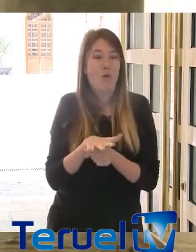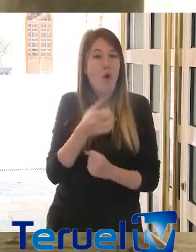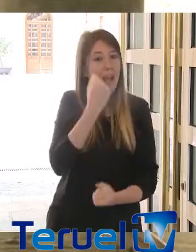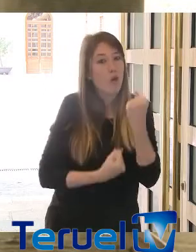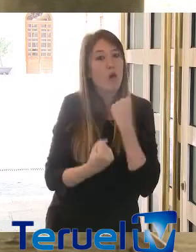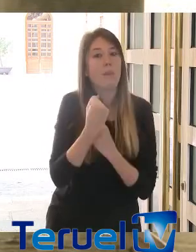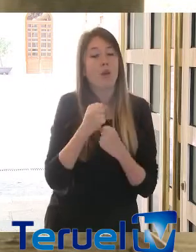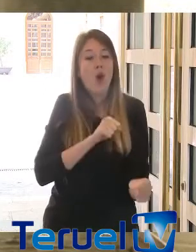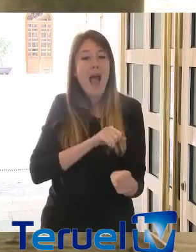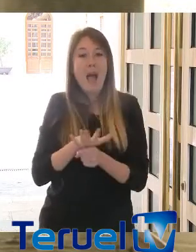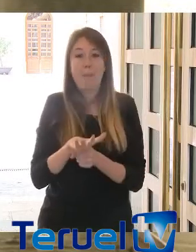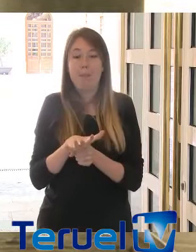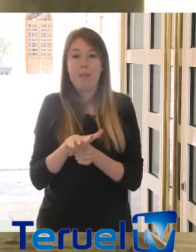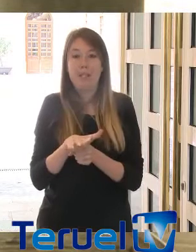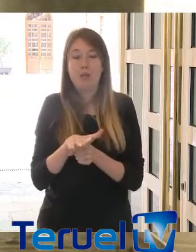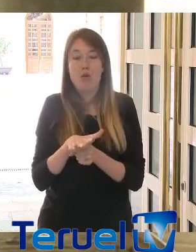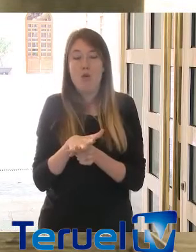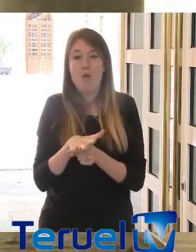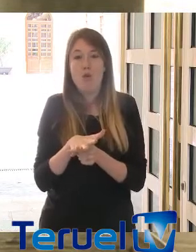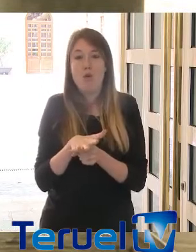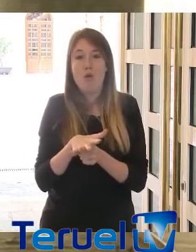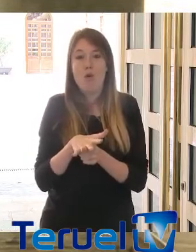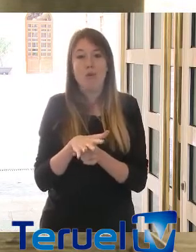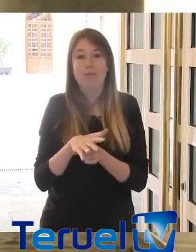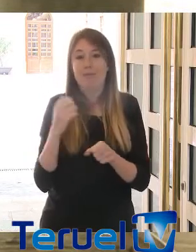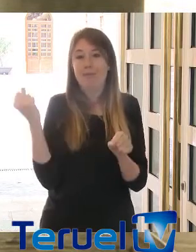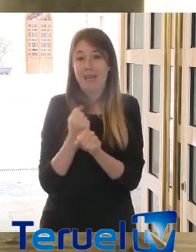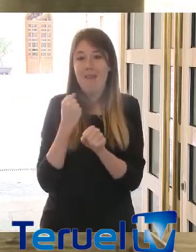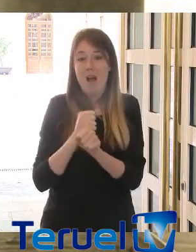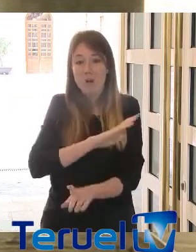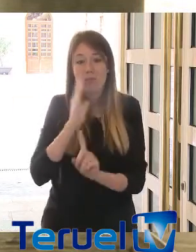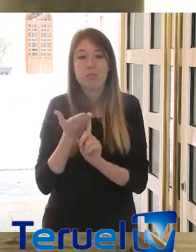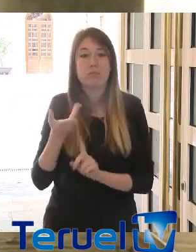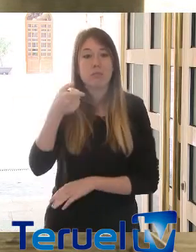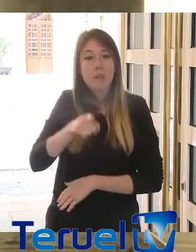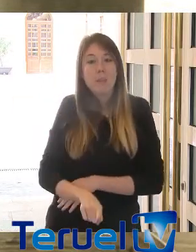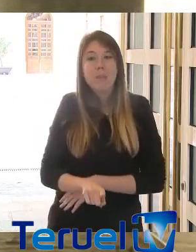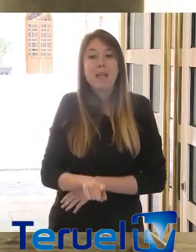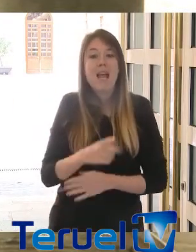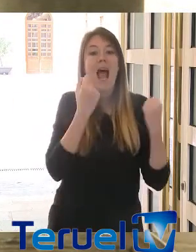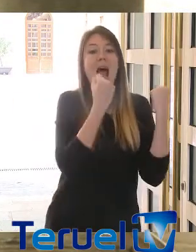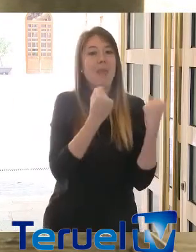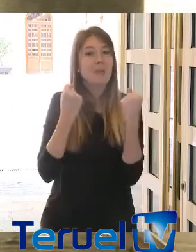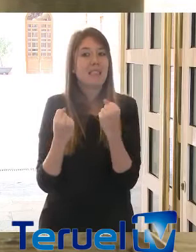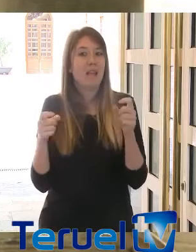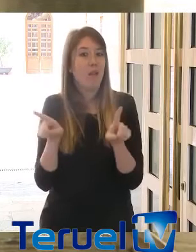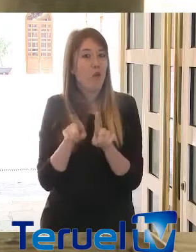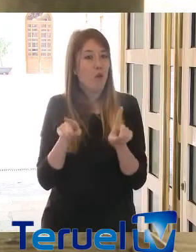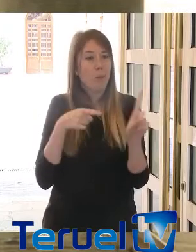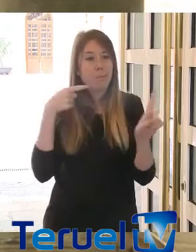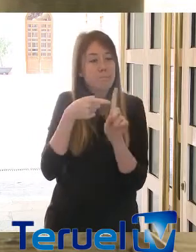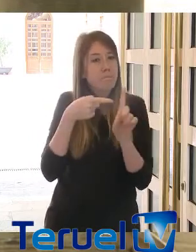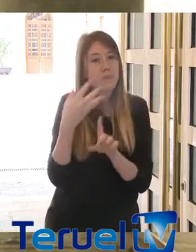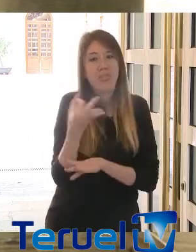economía, en el terreno de la destrucción de empleo. Va a poner a prueba a la Administración que va a tener que